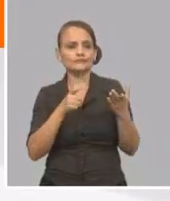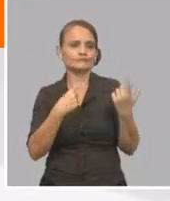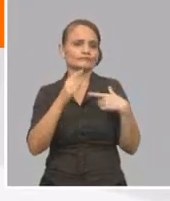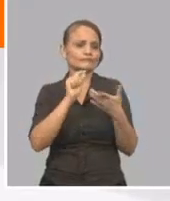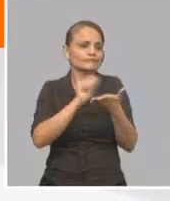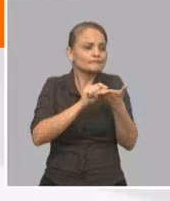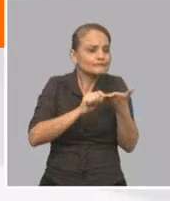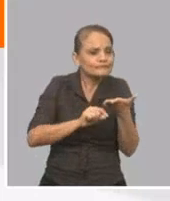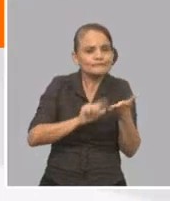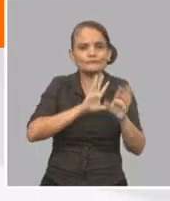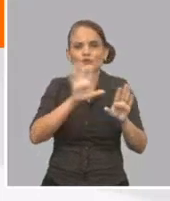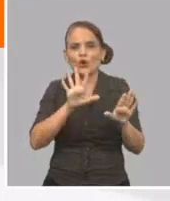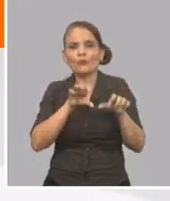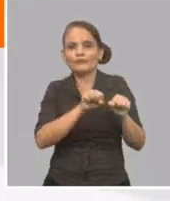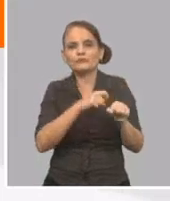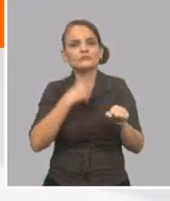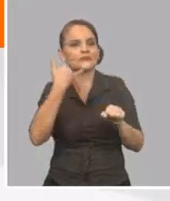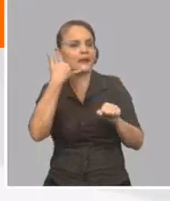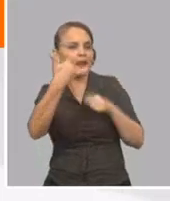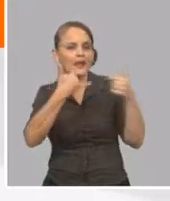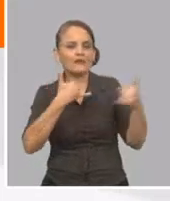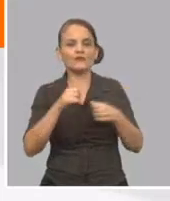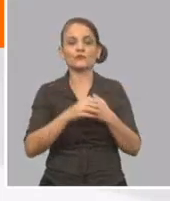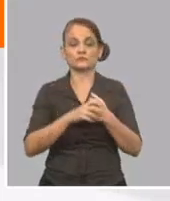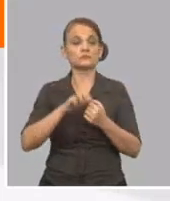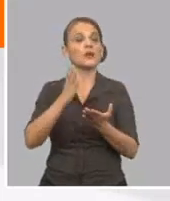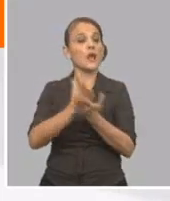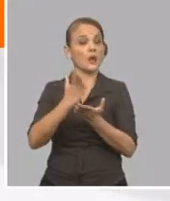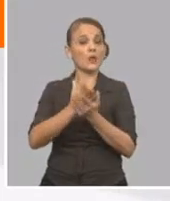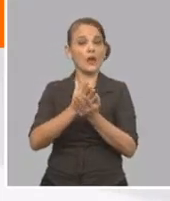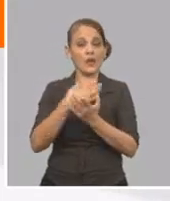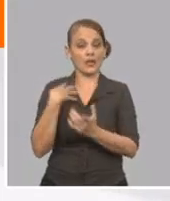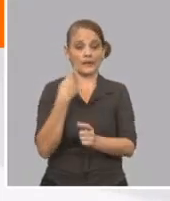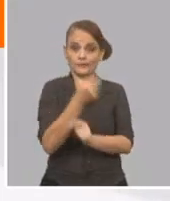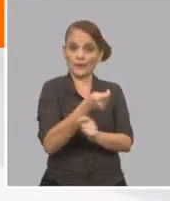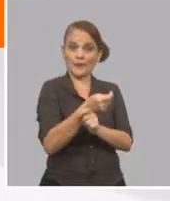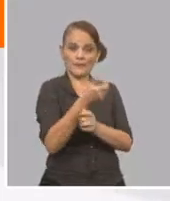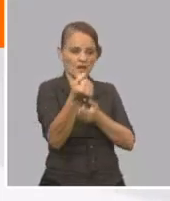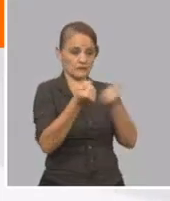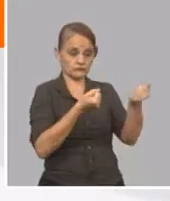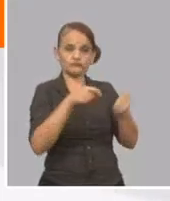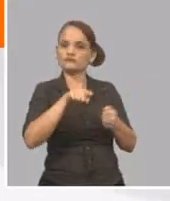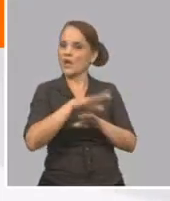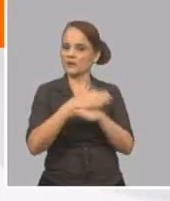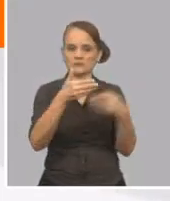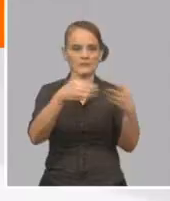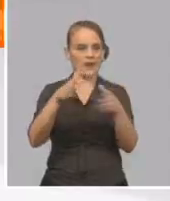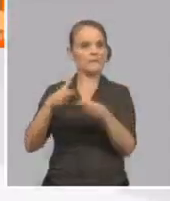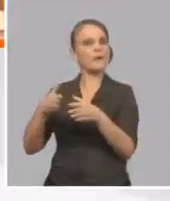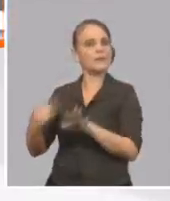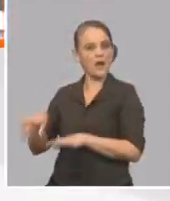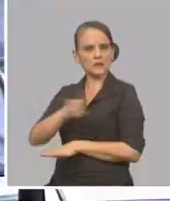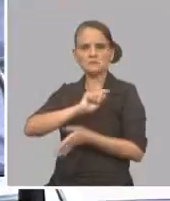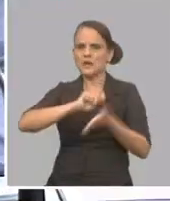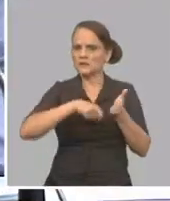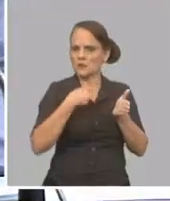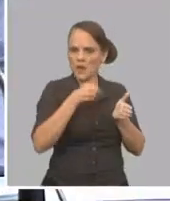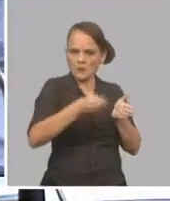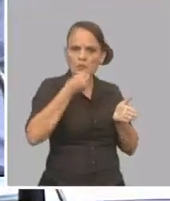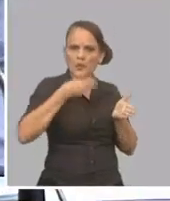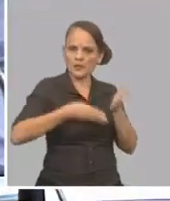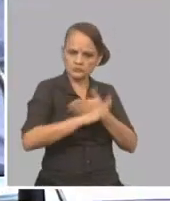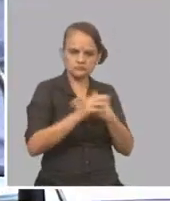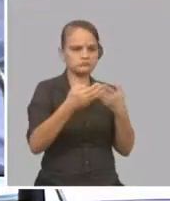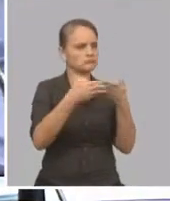pero ya con normalidad. ¿Las escuelas de conducción? Las escuelas de conducción, todas abiertas, ya están las matrículas abiertas, y